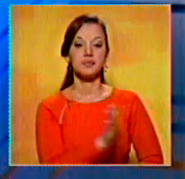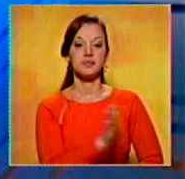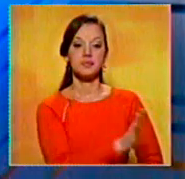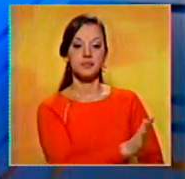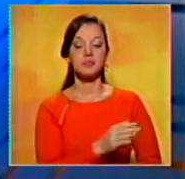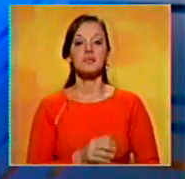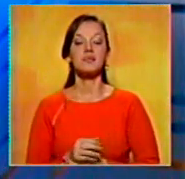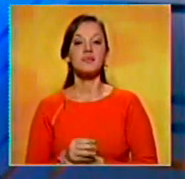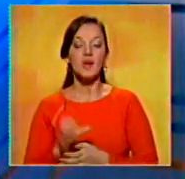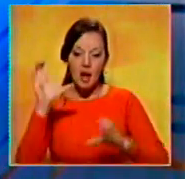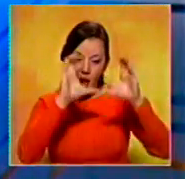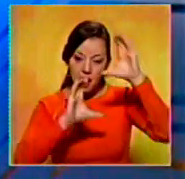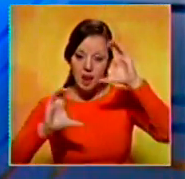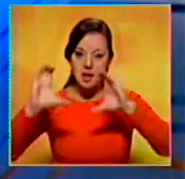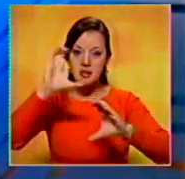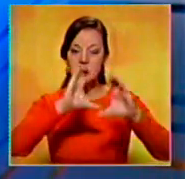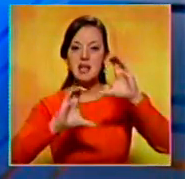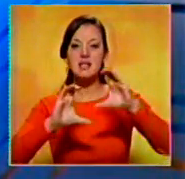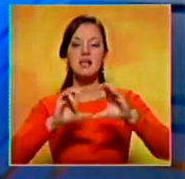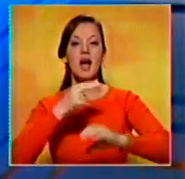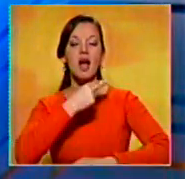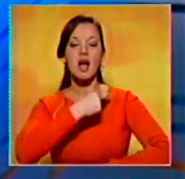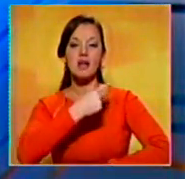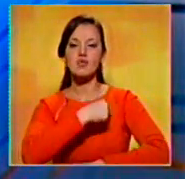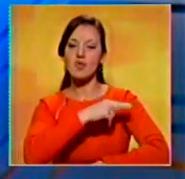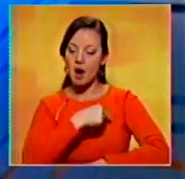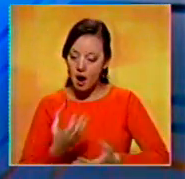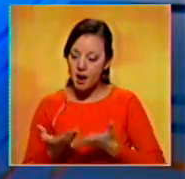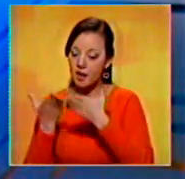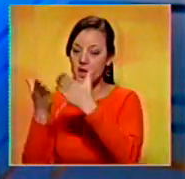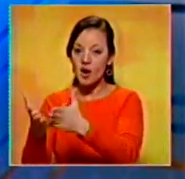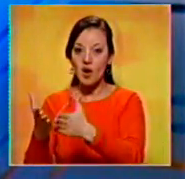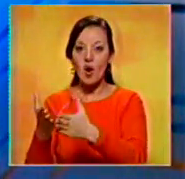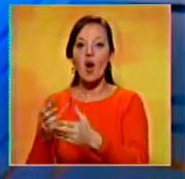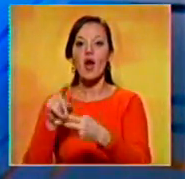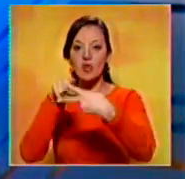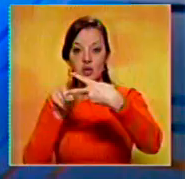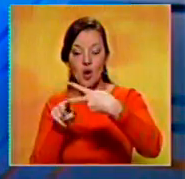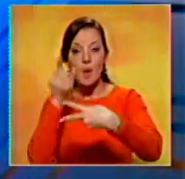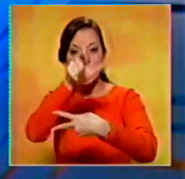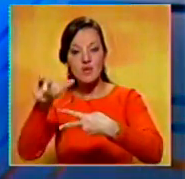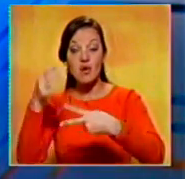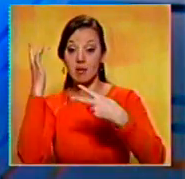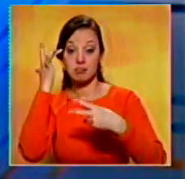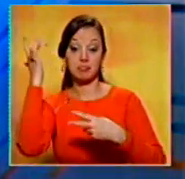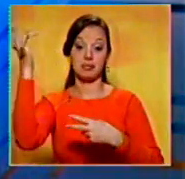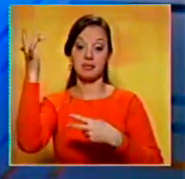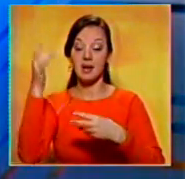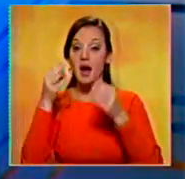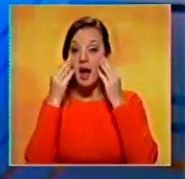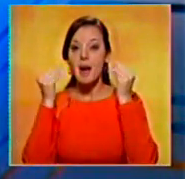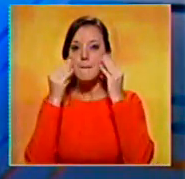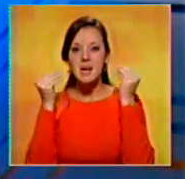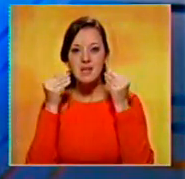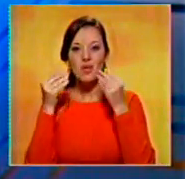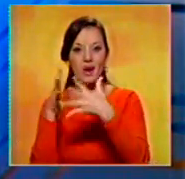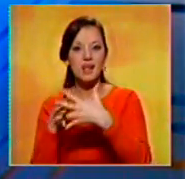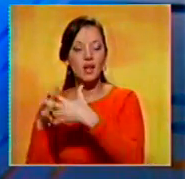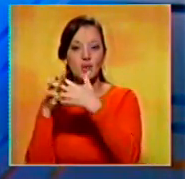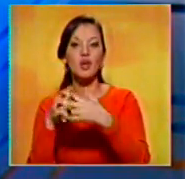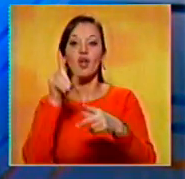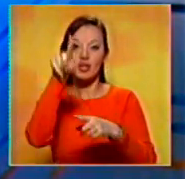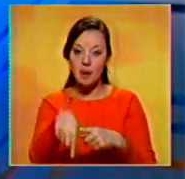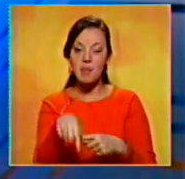La Academia de las Ciencias en Suecia otorgó el premio Nobel de Química a dos estadounidenses y un alemán que desarrollaron microscopios de alta